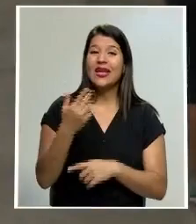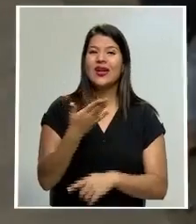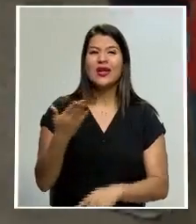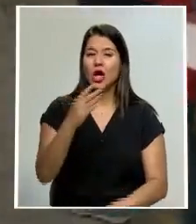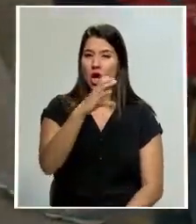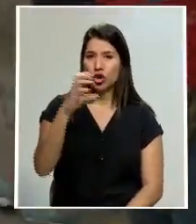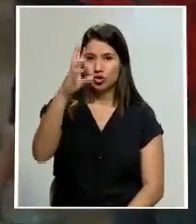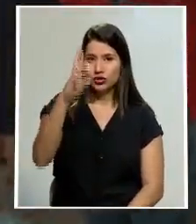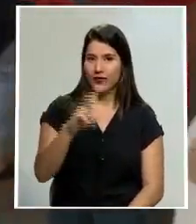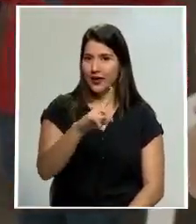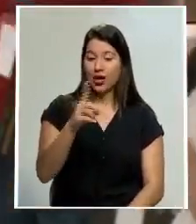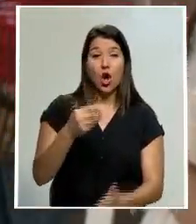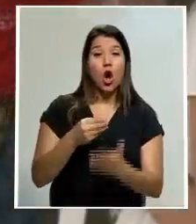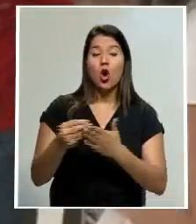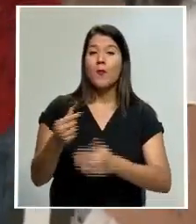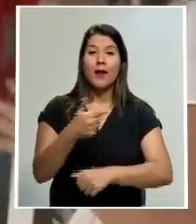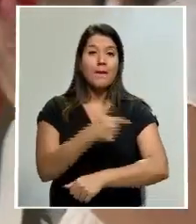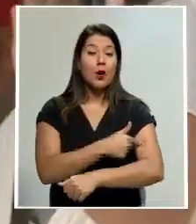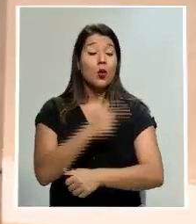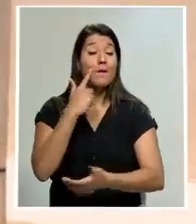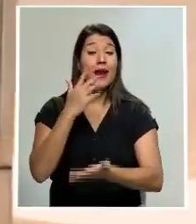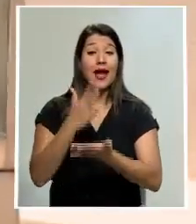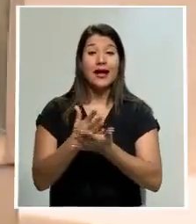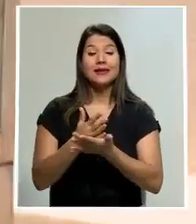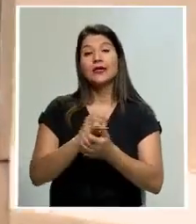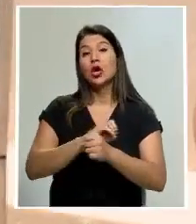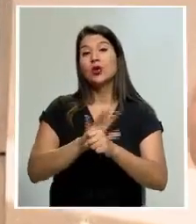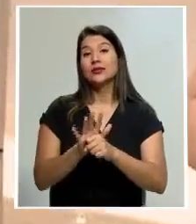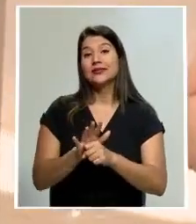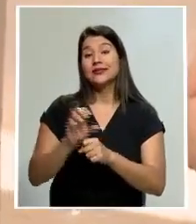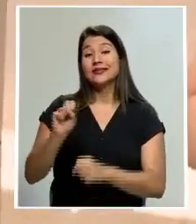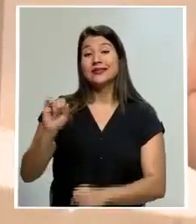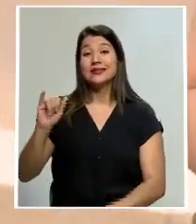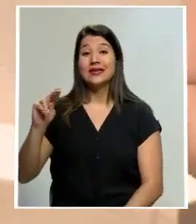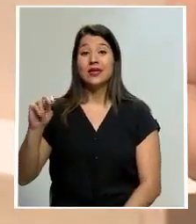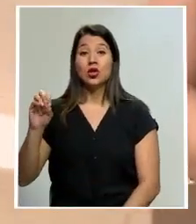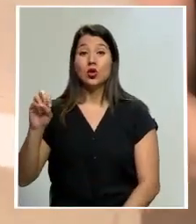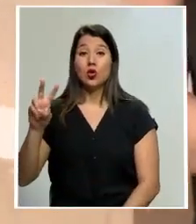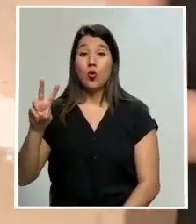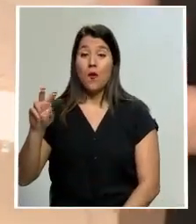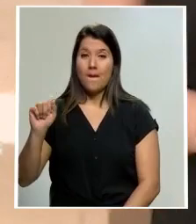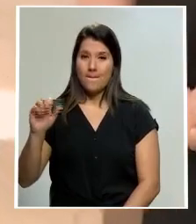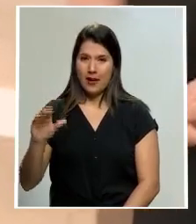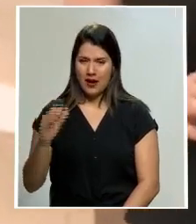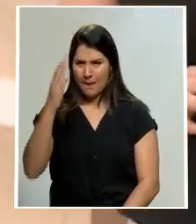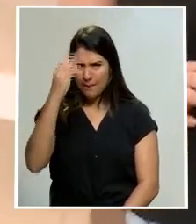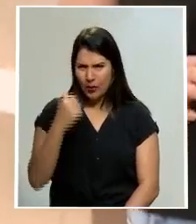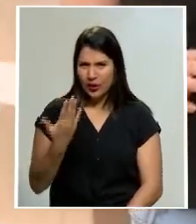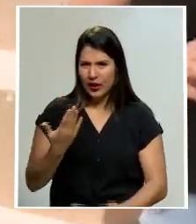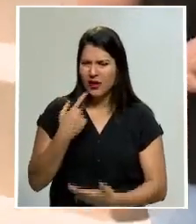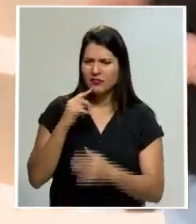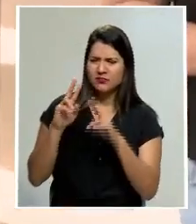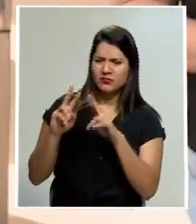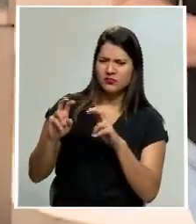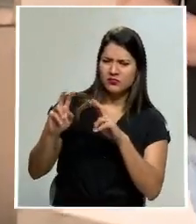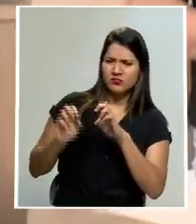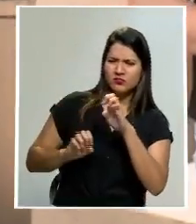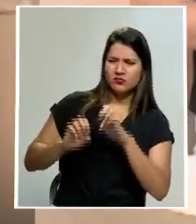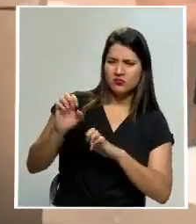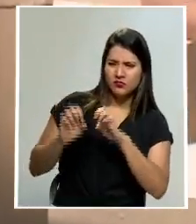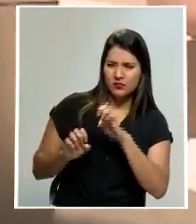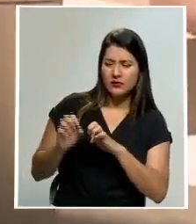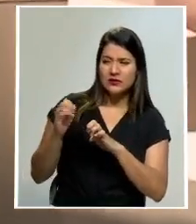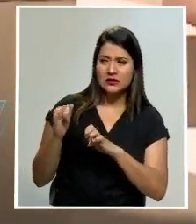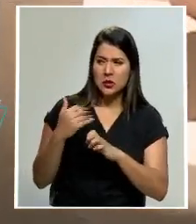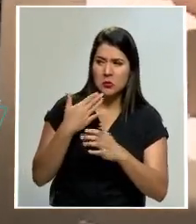Rica no comprará la vacuna contra la COVID-19 de Sinovac Life Science señalaron que luego de analizar la efectividad eficacia